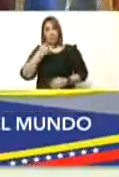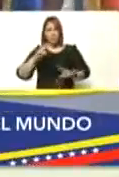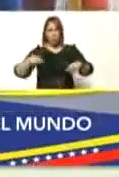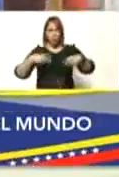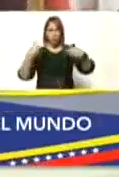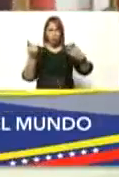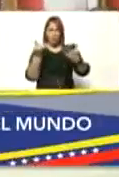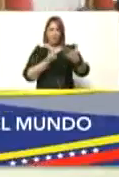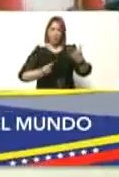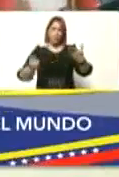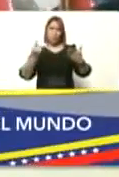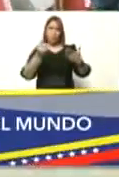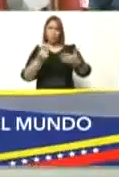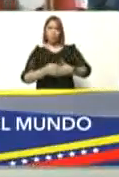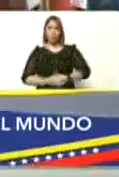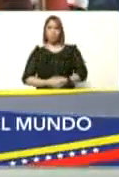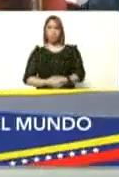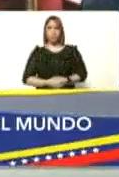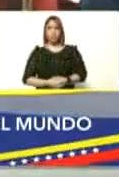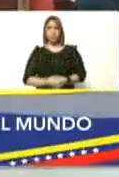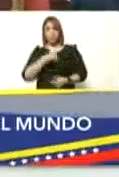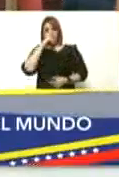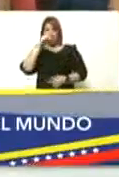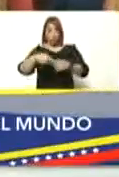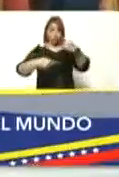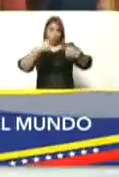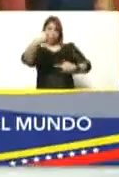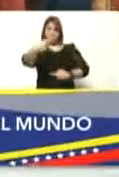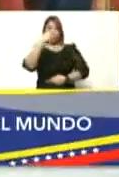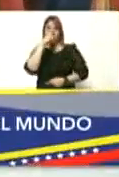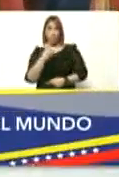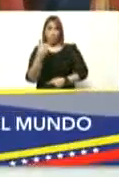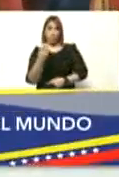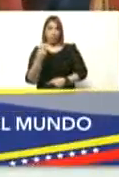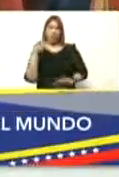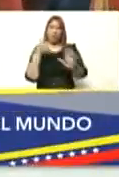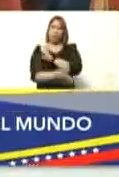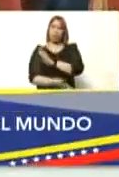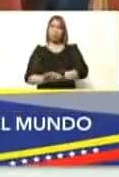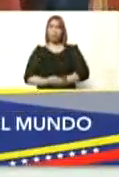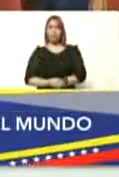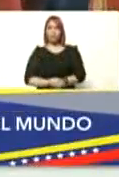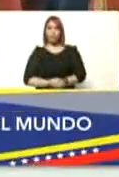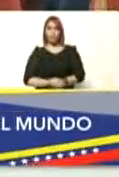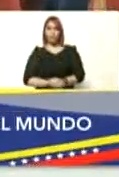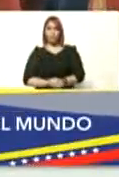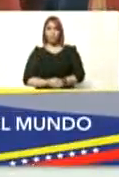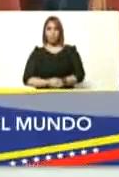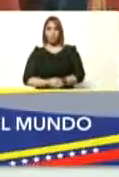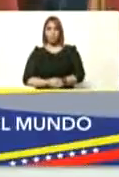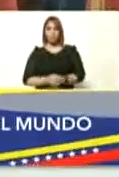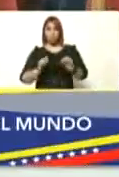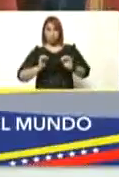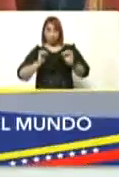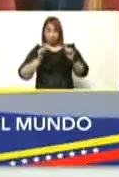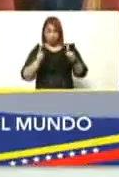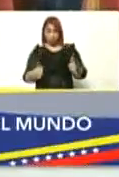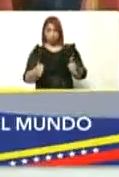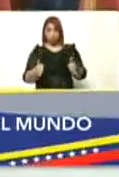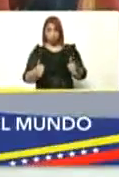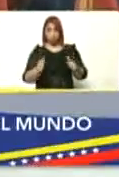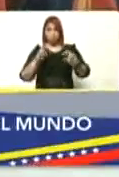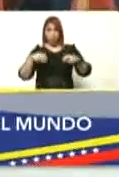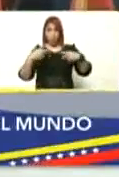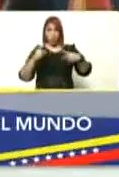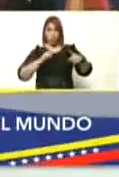mapa para los años que están por venir a propósito del inicio del